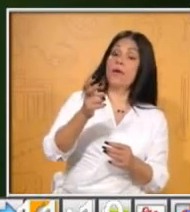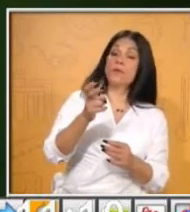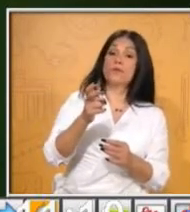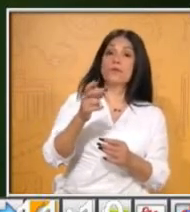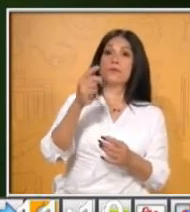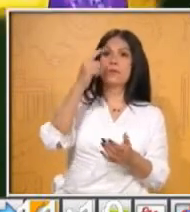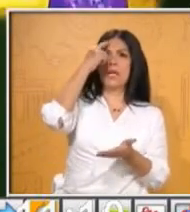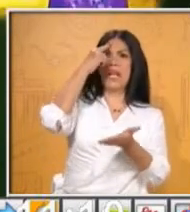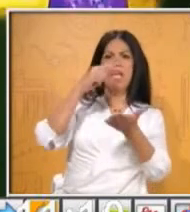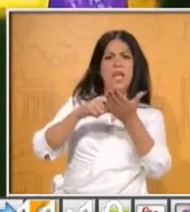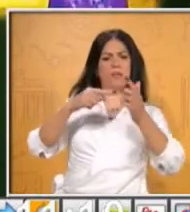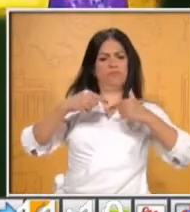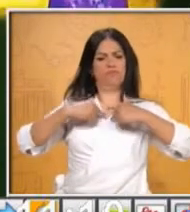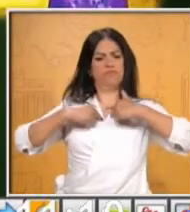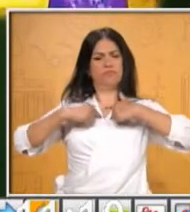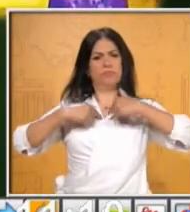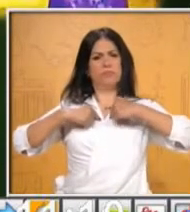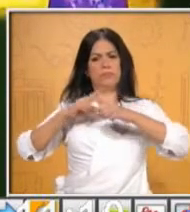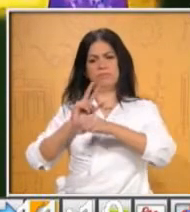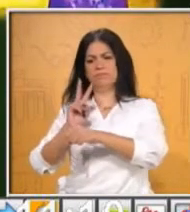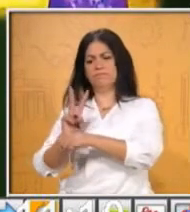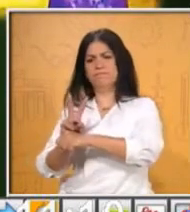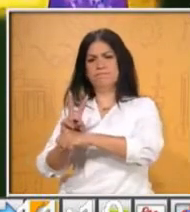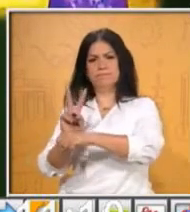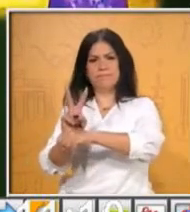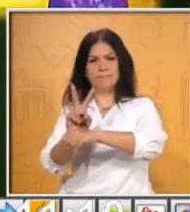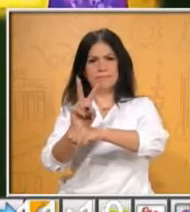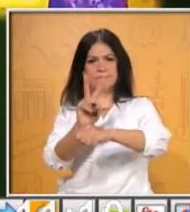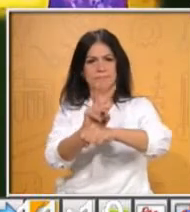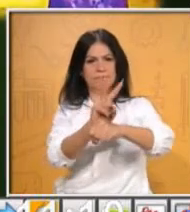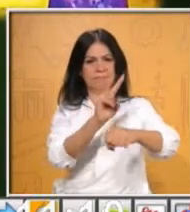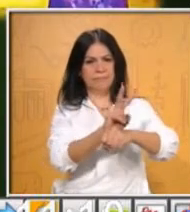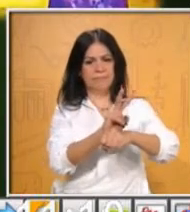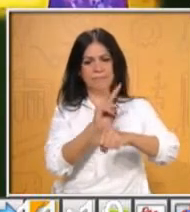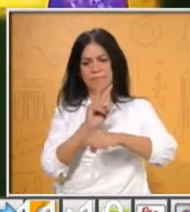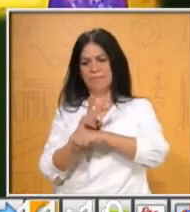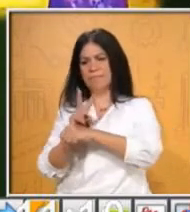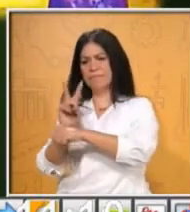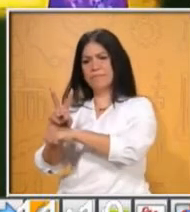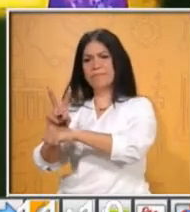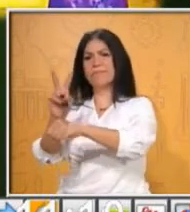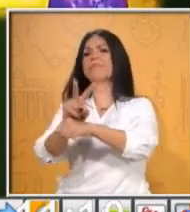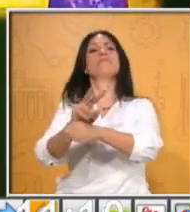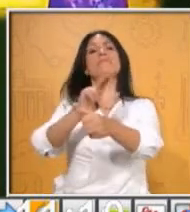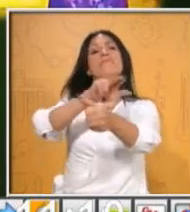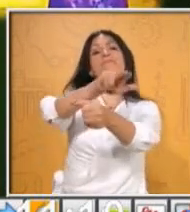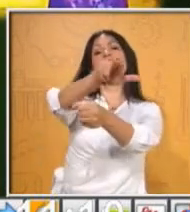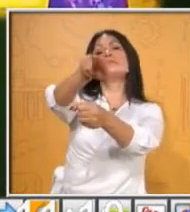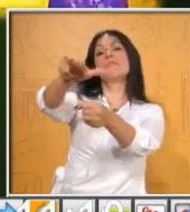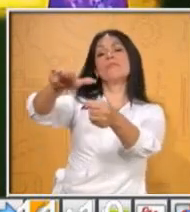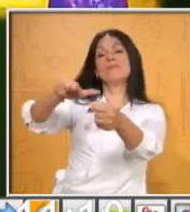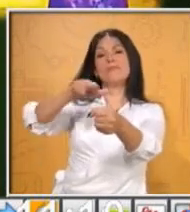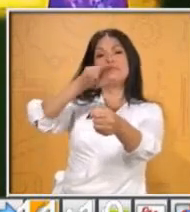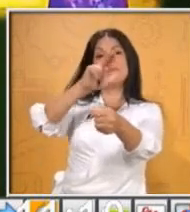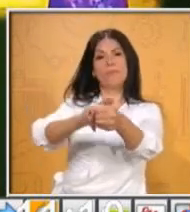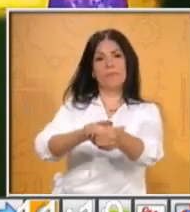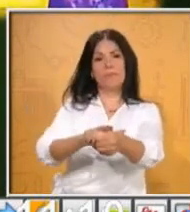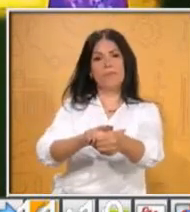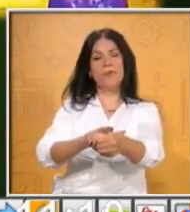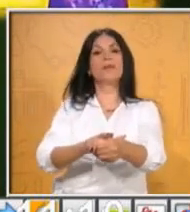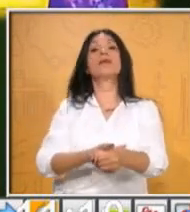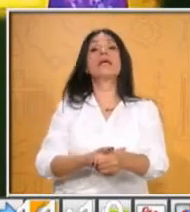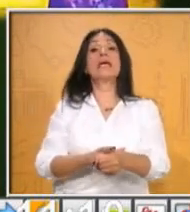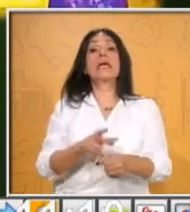¿Les podría decir por qué, maestro? Bueno, pues los pueblos indígenas así viven en la tierra,